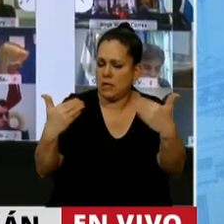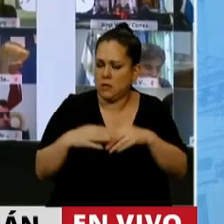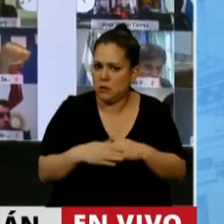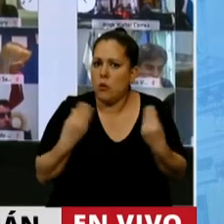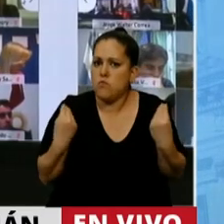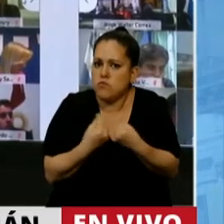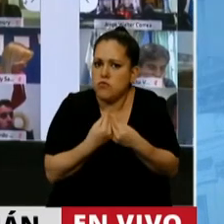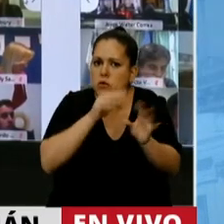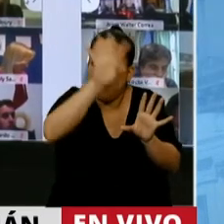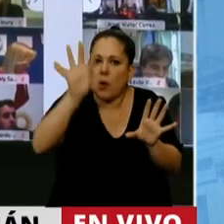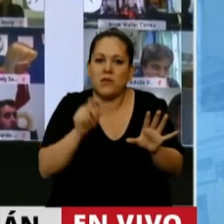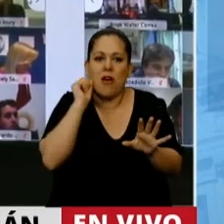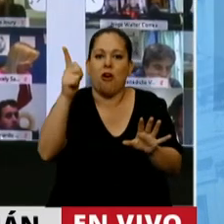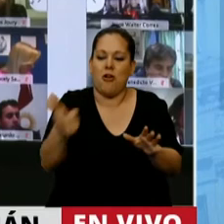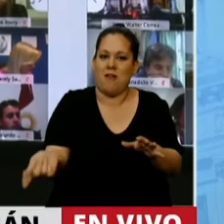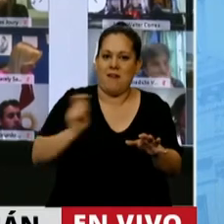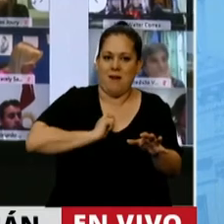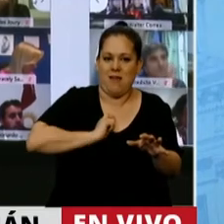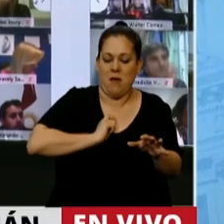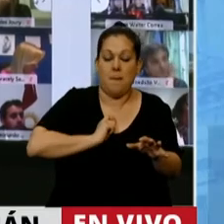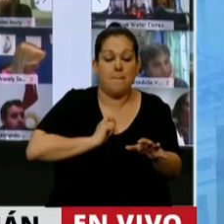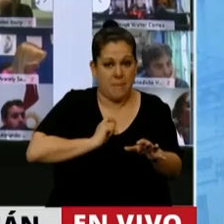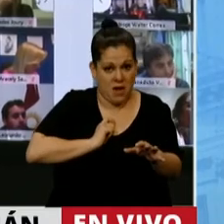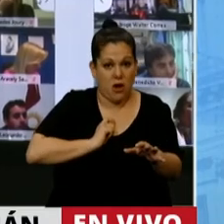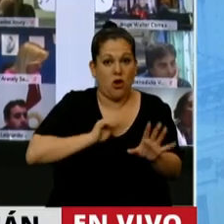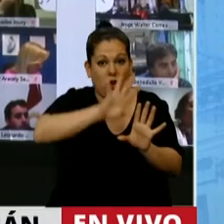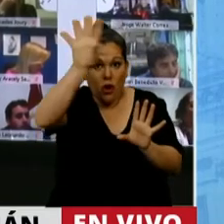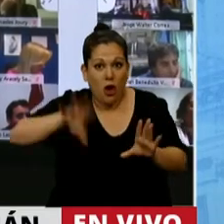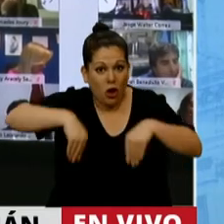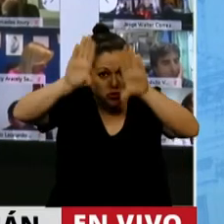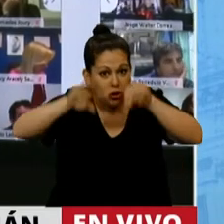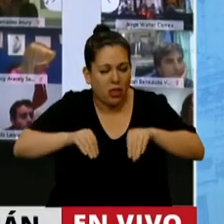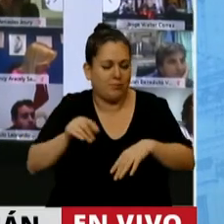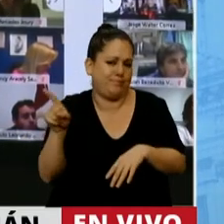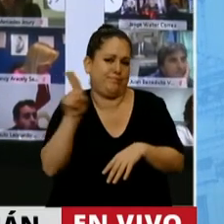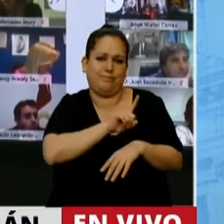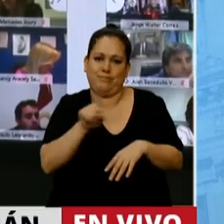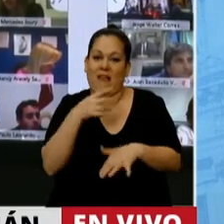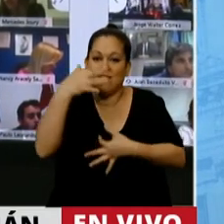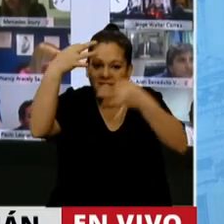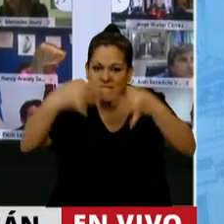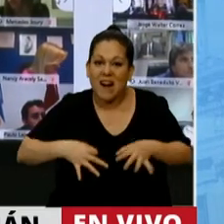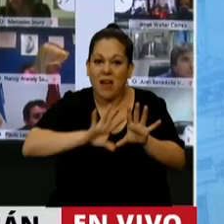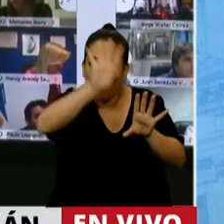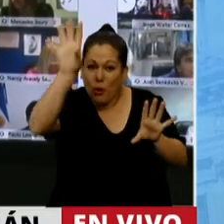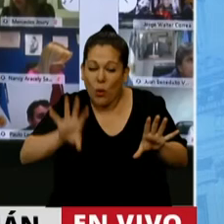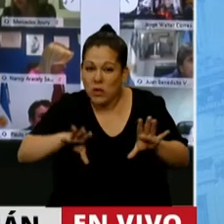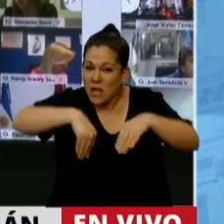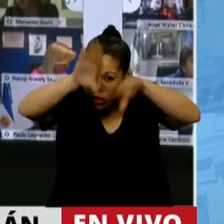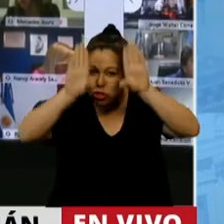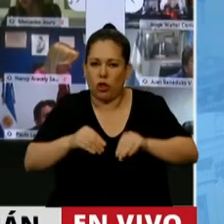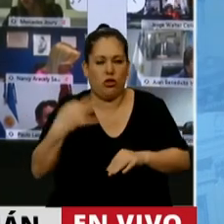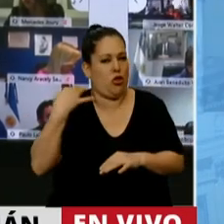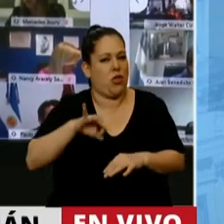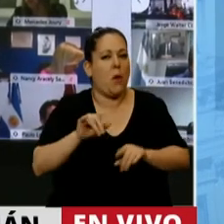lo consigan. Pero no se da en todo el país. La política federal verdadera tiene que implicar a